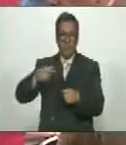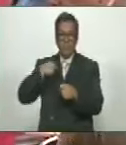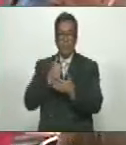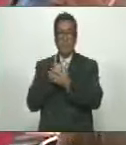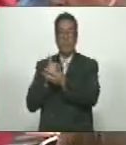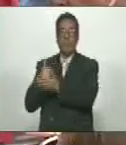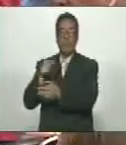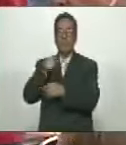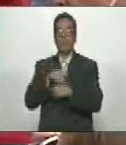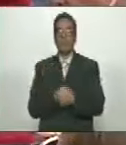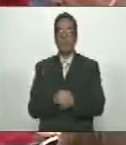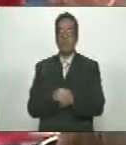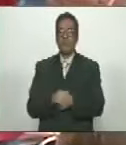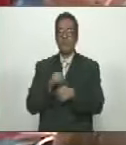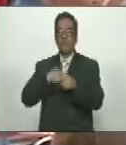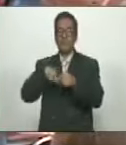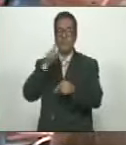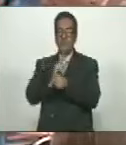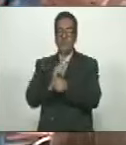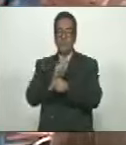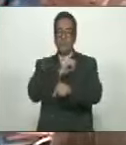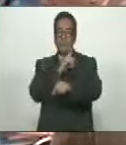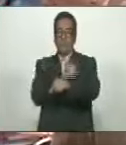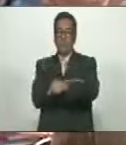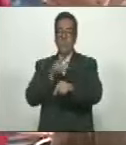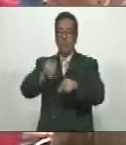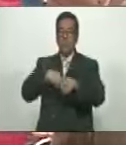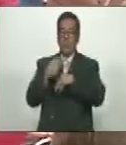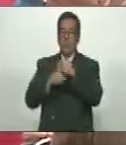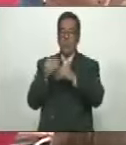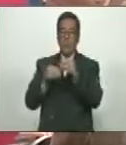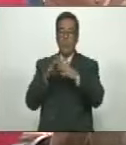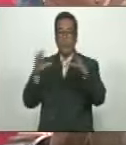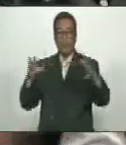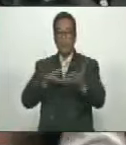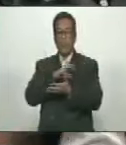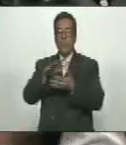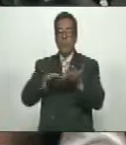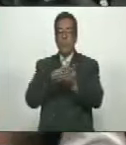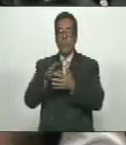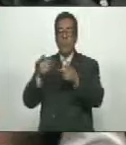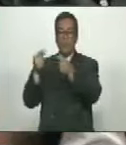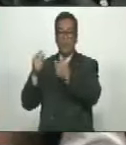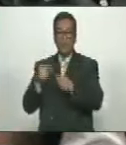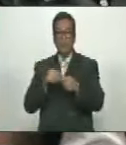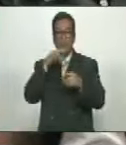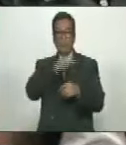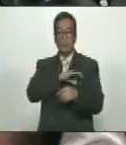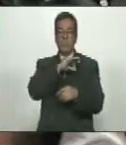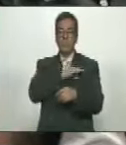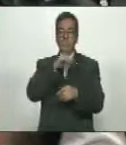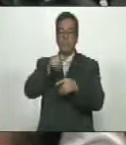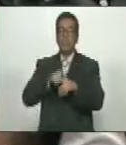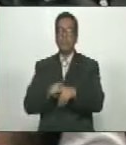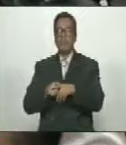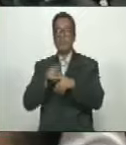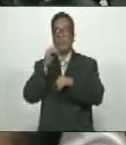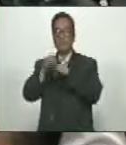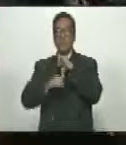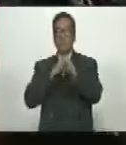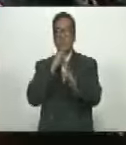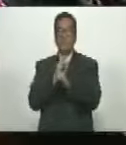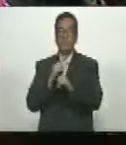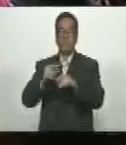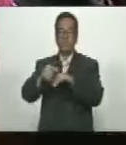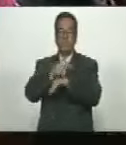benefician a él y la única fuerza política capaz de resolver todos estos problemas económicos sociales e internacionales es